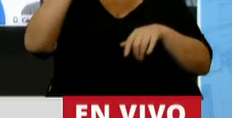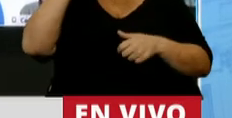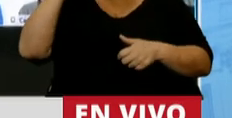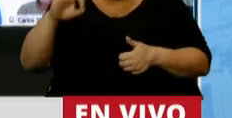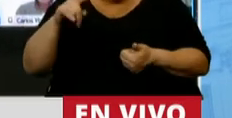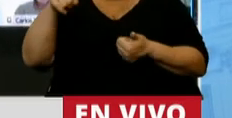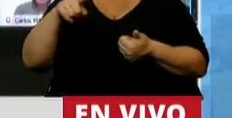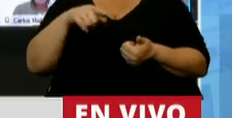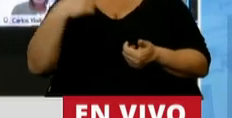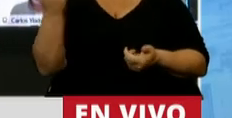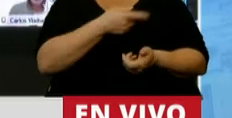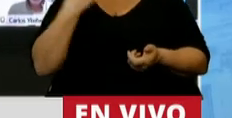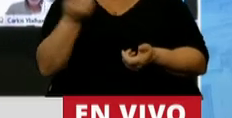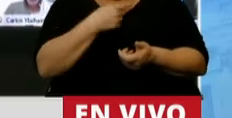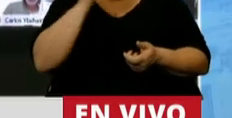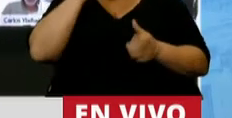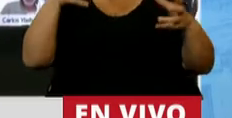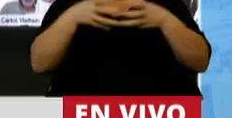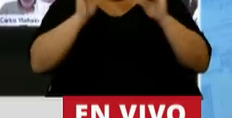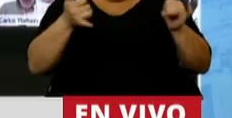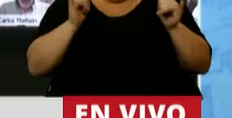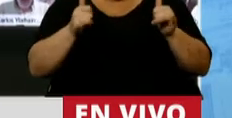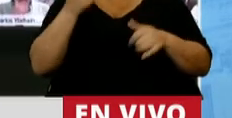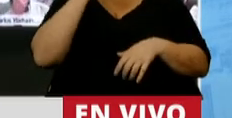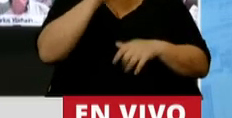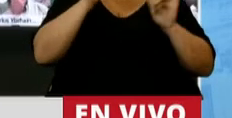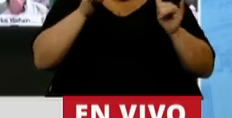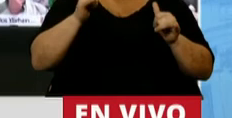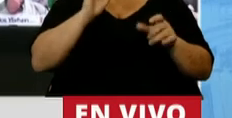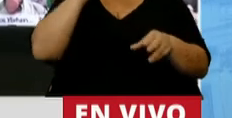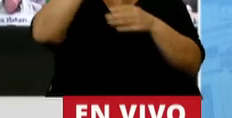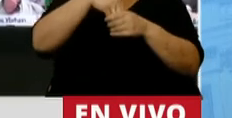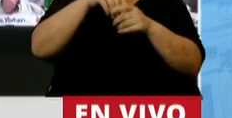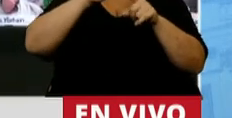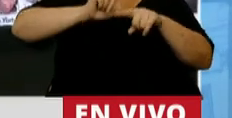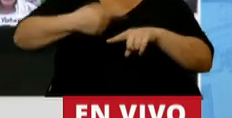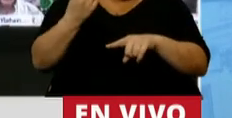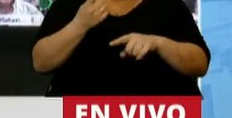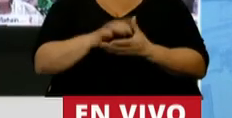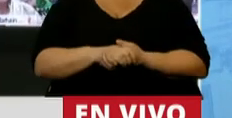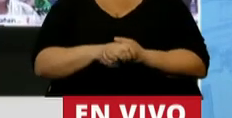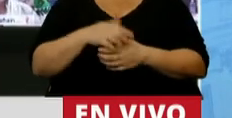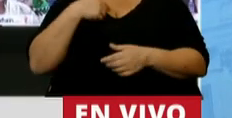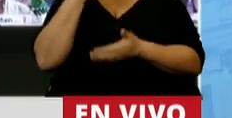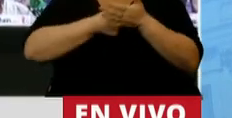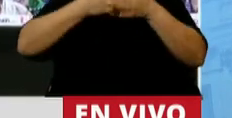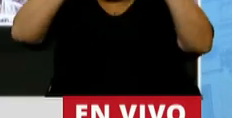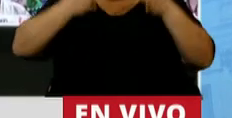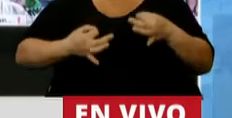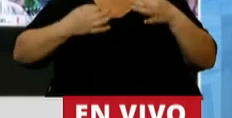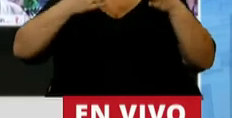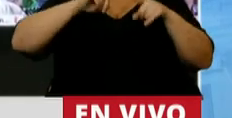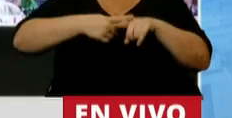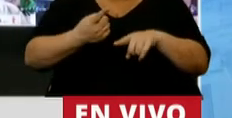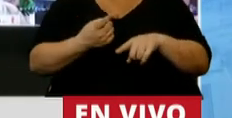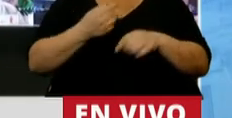Mariano que nosotros, esta generación, los jóvenes y las jóvenes que nos sumamos a la política y que profundizamos nuestro compromiso con la